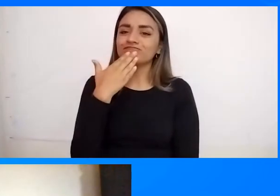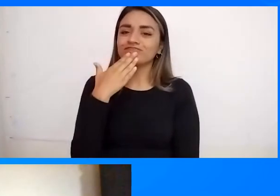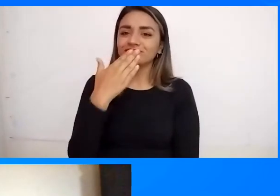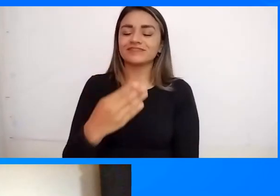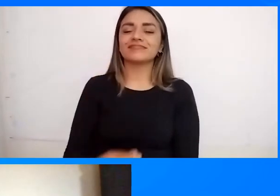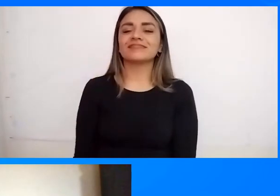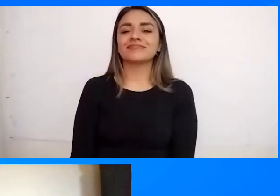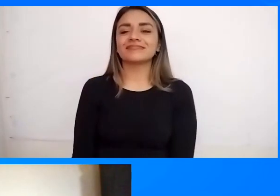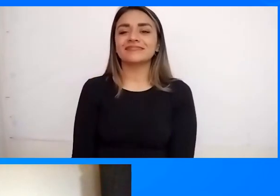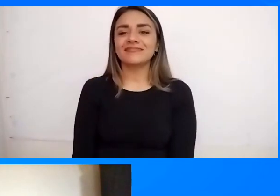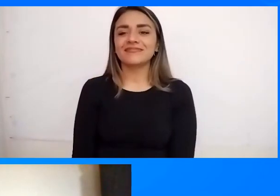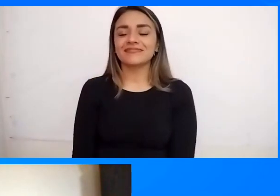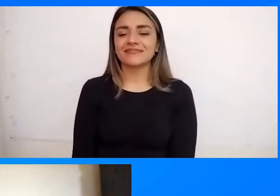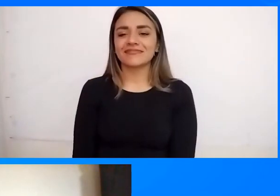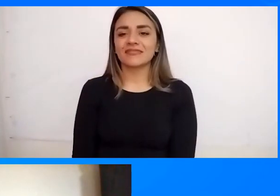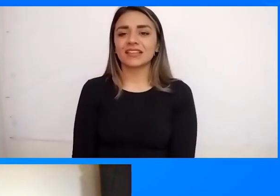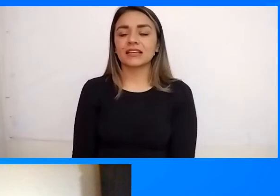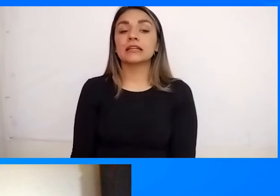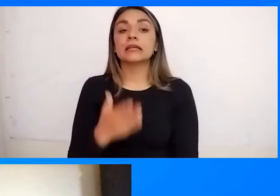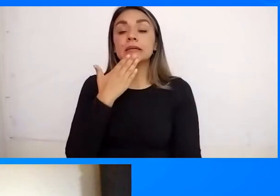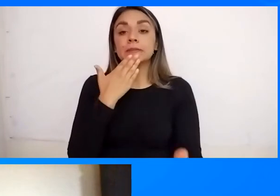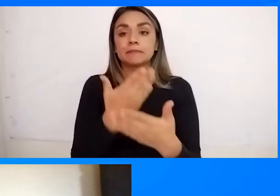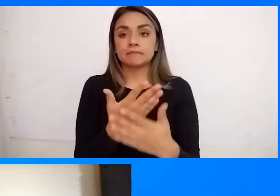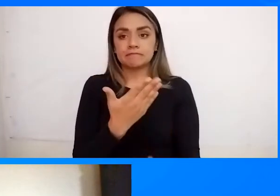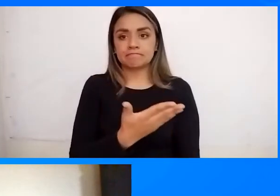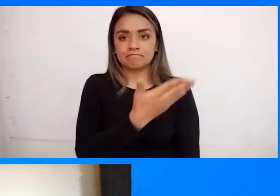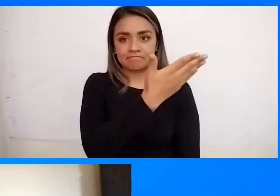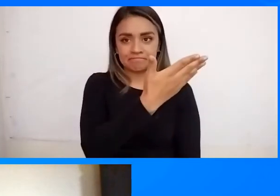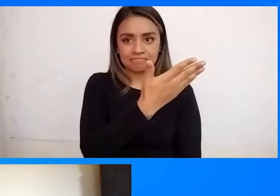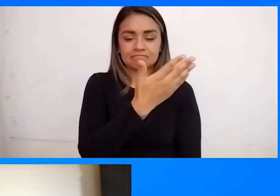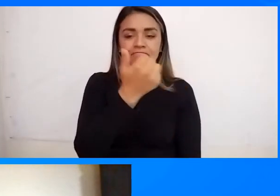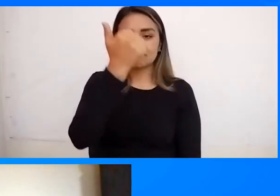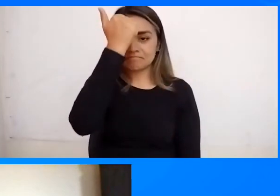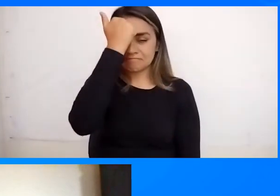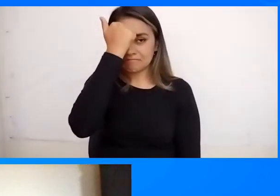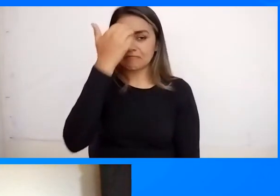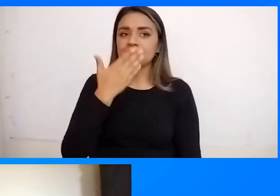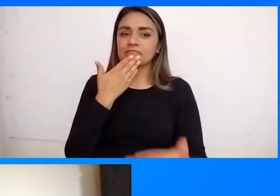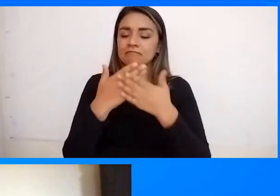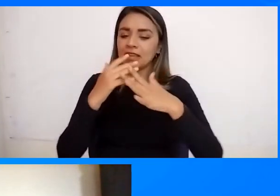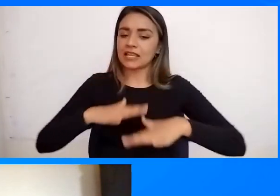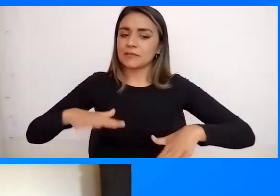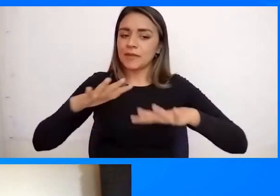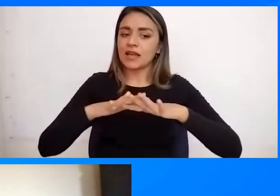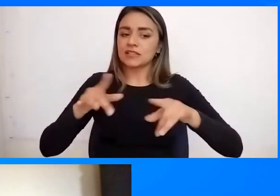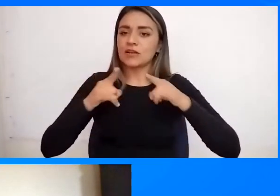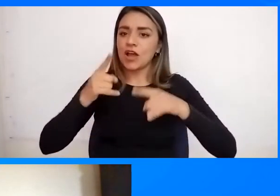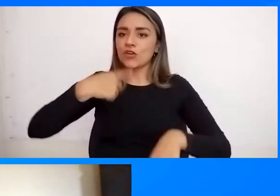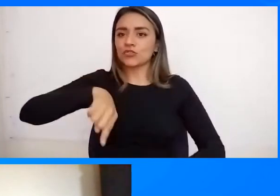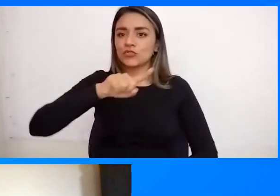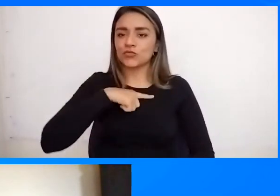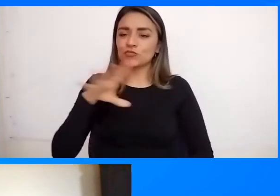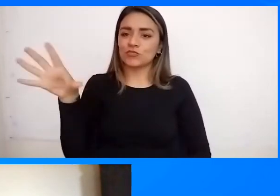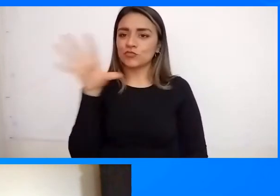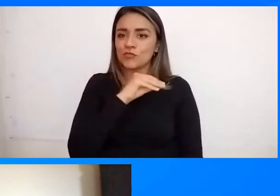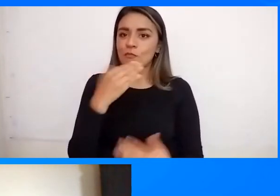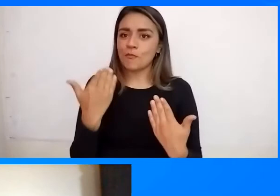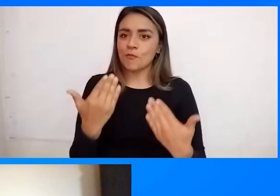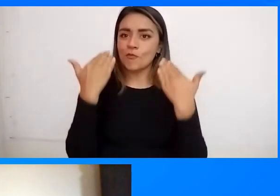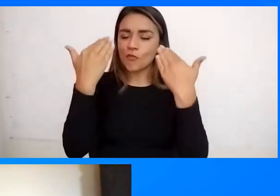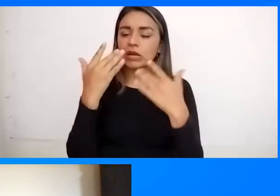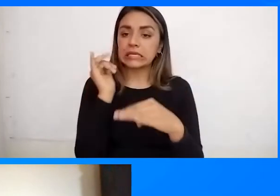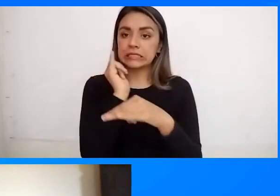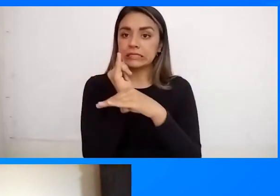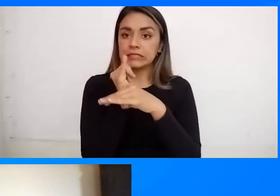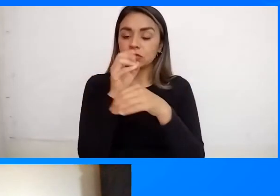Profe Realmente agradecerte Agradecerte Por este espacio Que nos brindas A nosotros Como Instituto